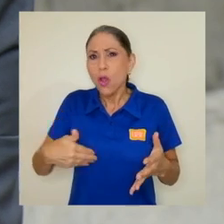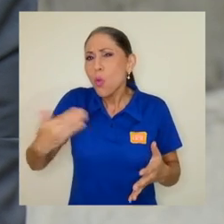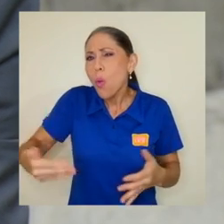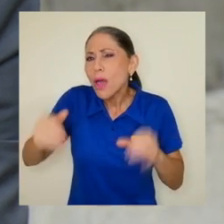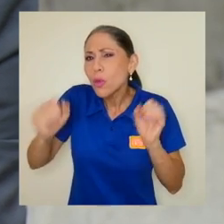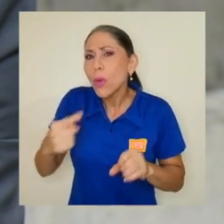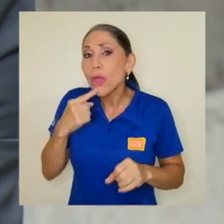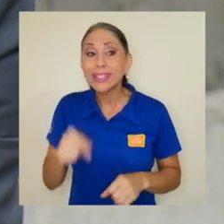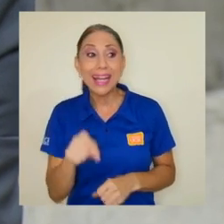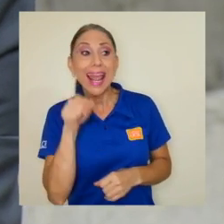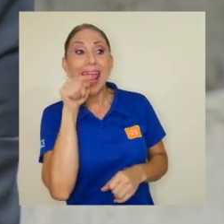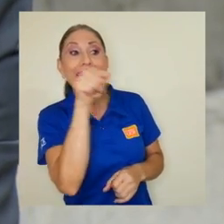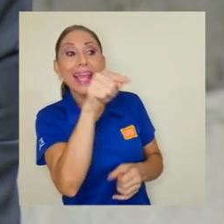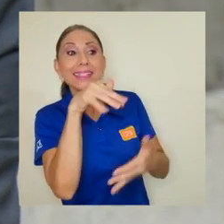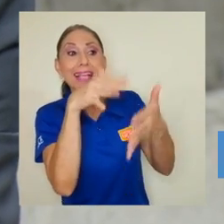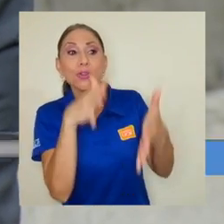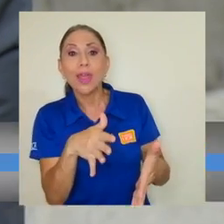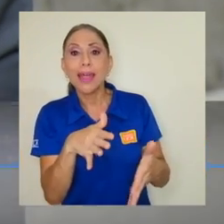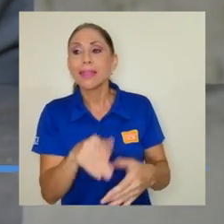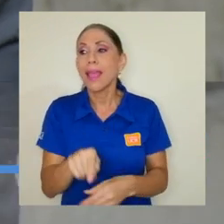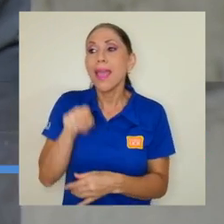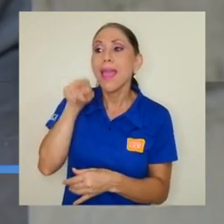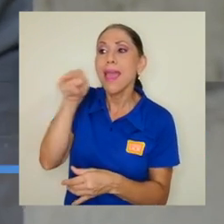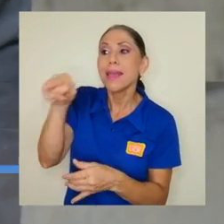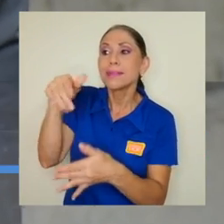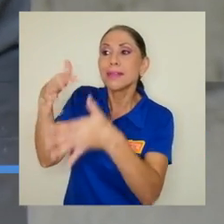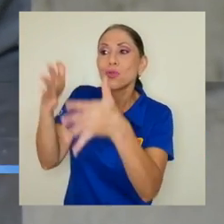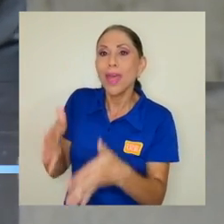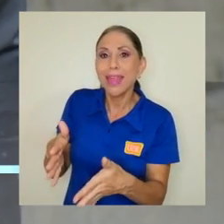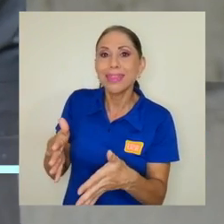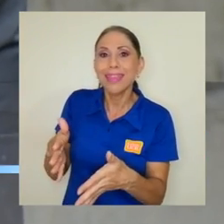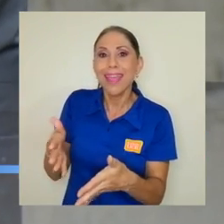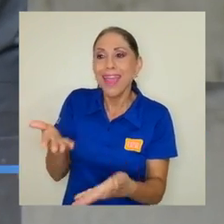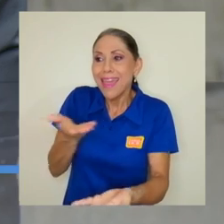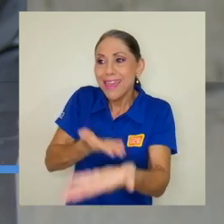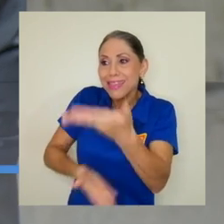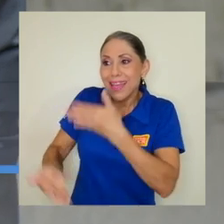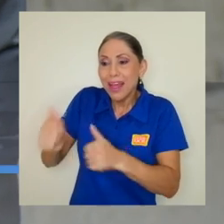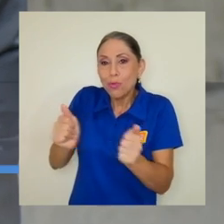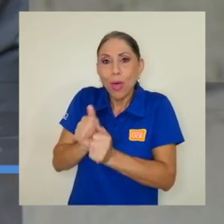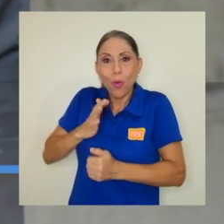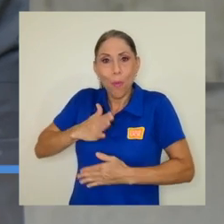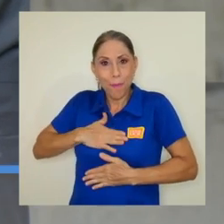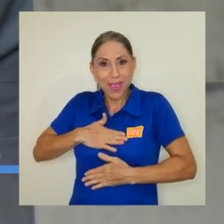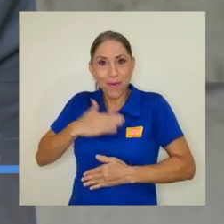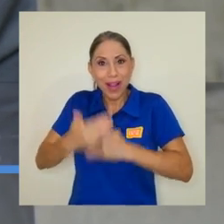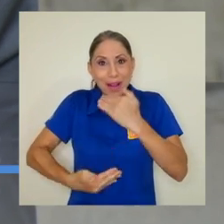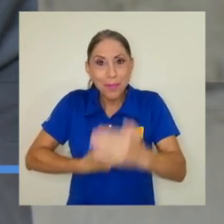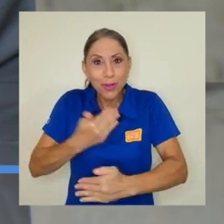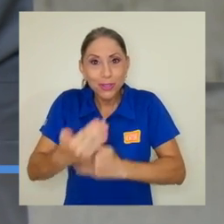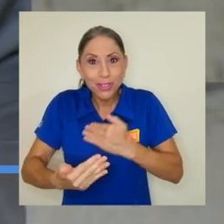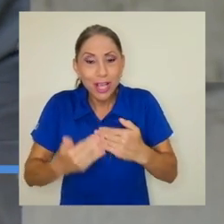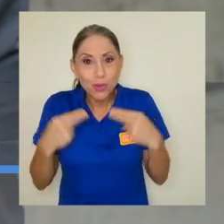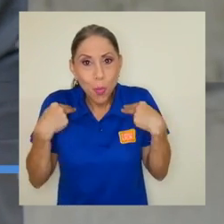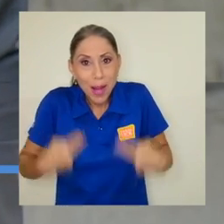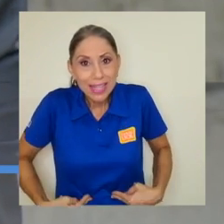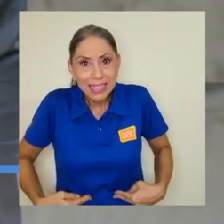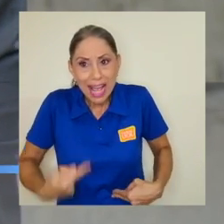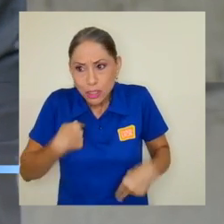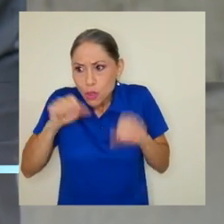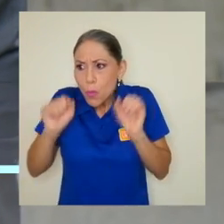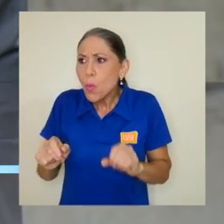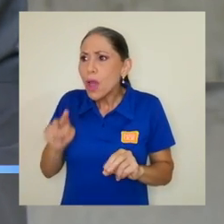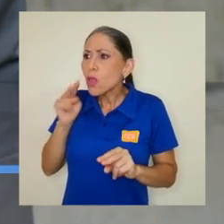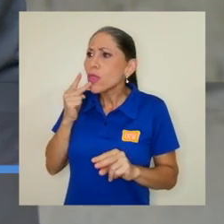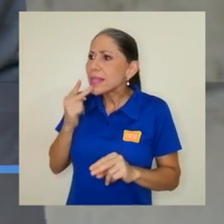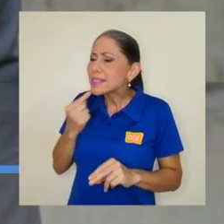estudiante, este estudiante ha interactuado conmigo en ese proceso humanista y yo puedo dar fe de cuál es su proceso